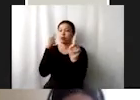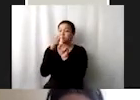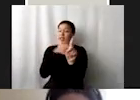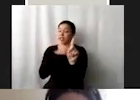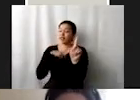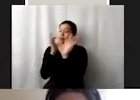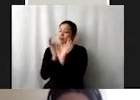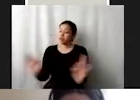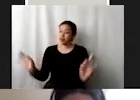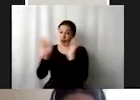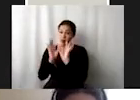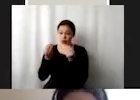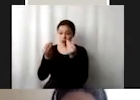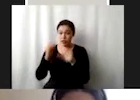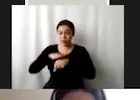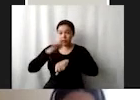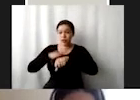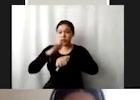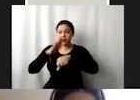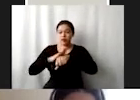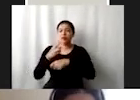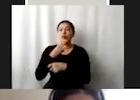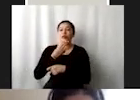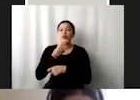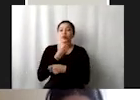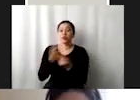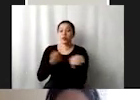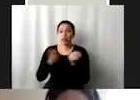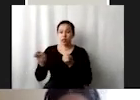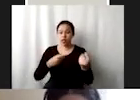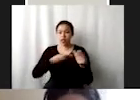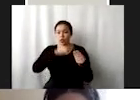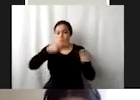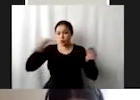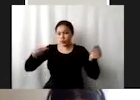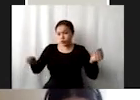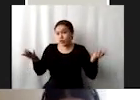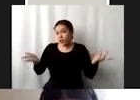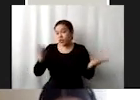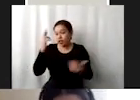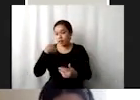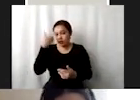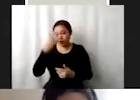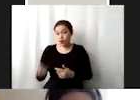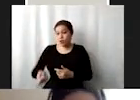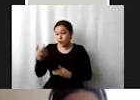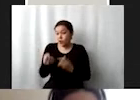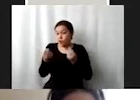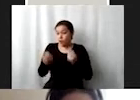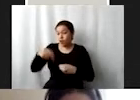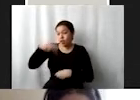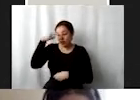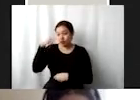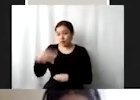importancia sobre todo en la gestión disponibilidad y repartición y ya estamos viendo los primeros indicios fuertes en nuestro país